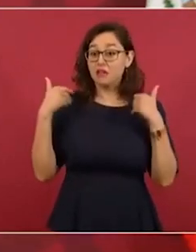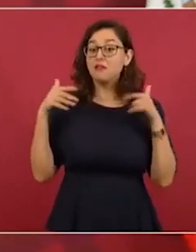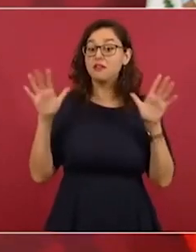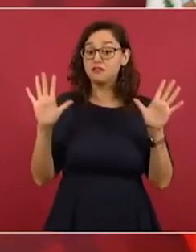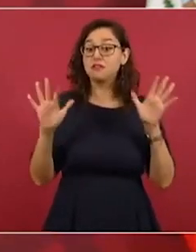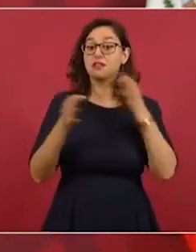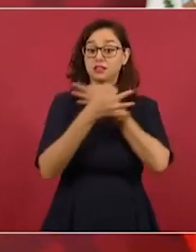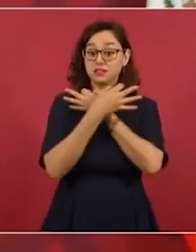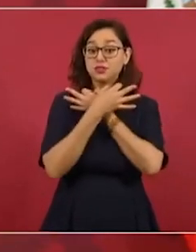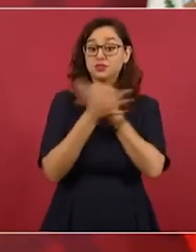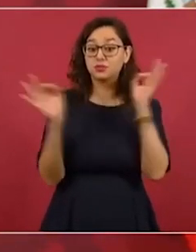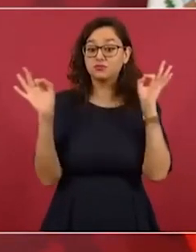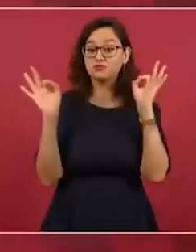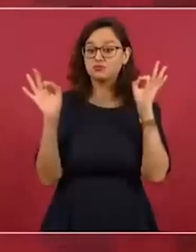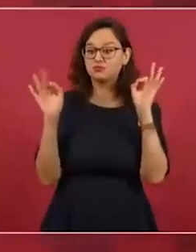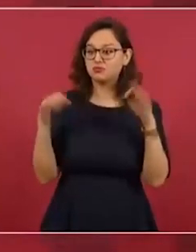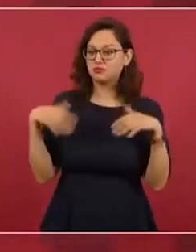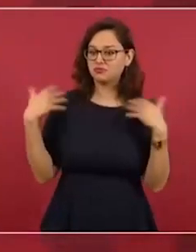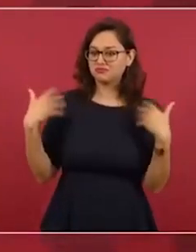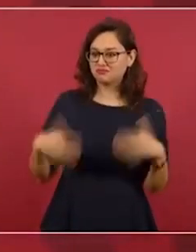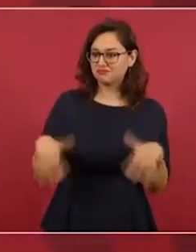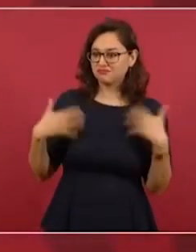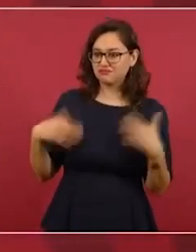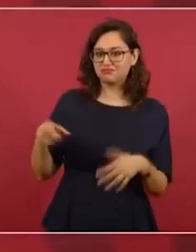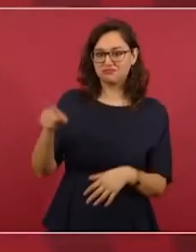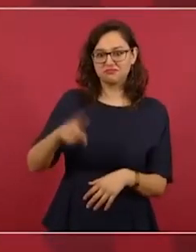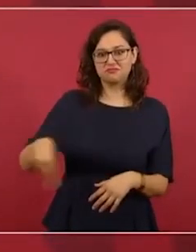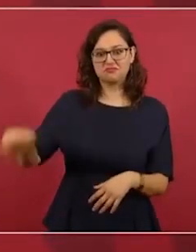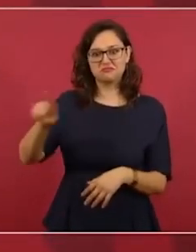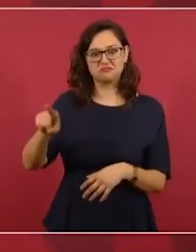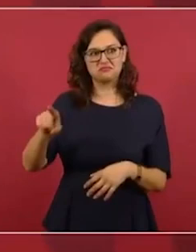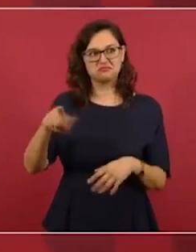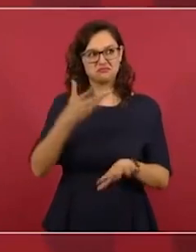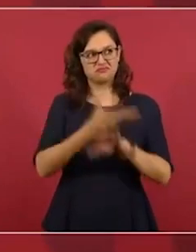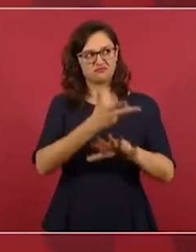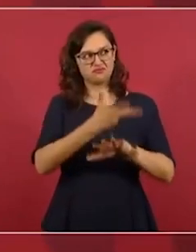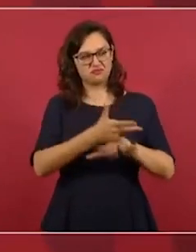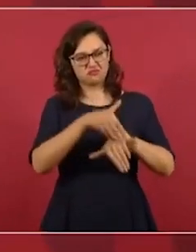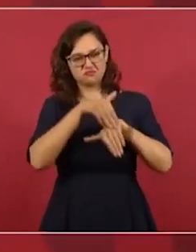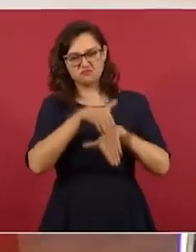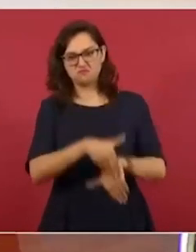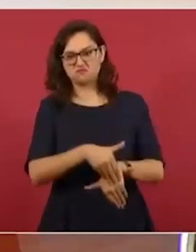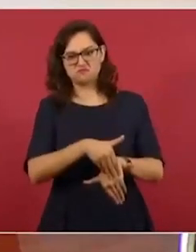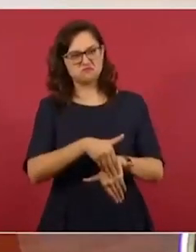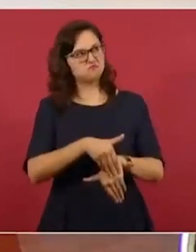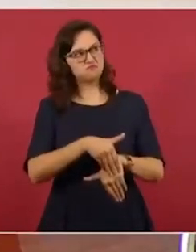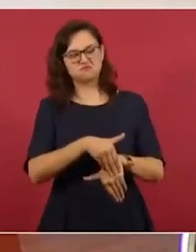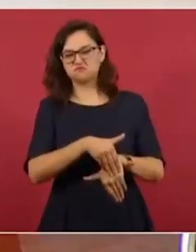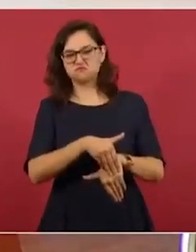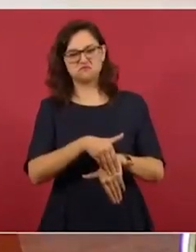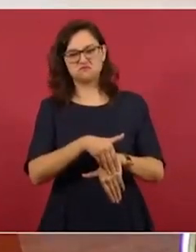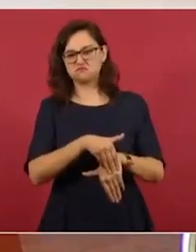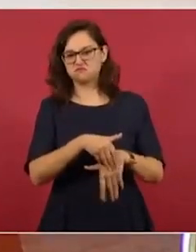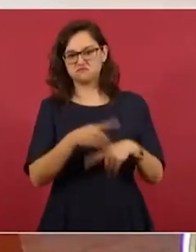su arrogancia de sentirse libre como patrimonio de la humanidad